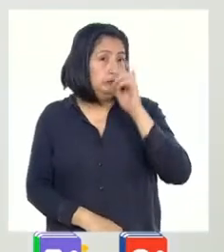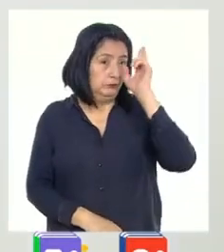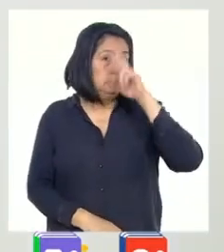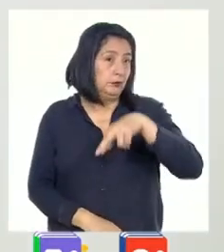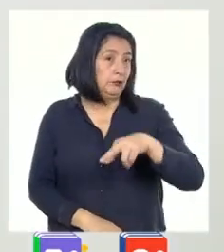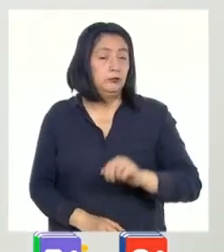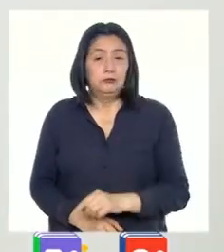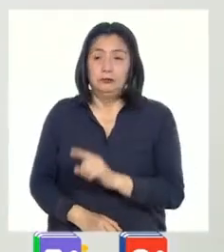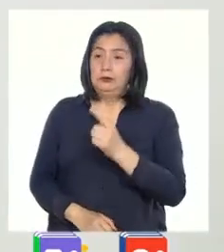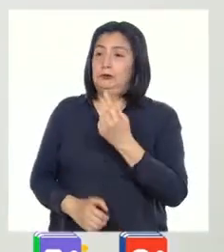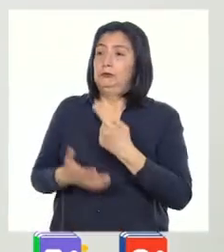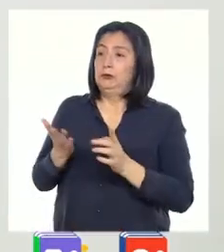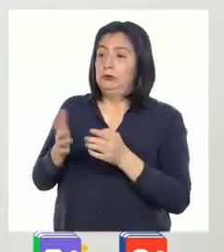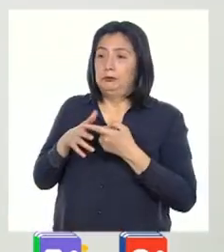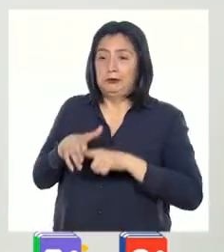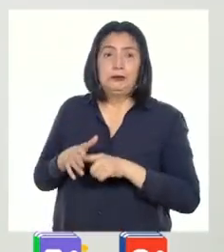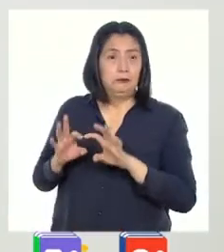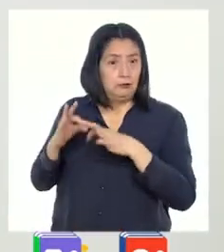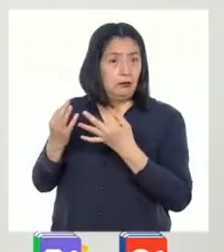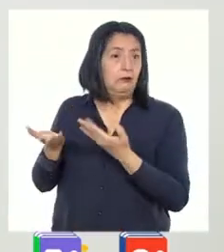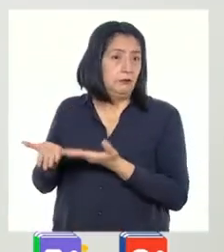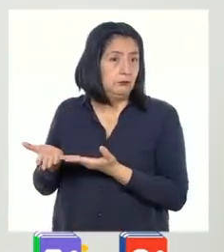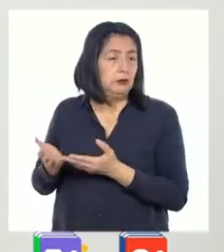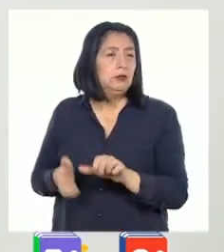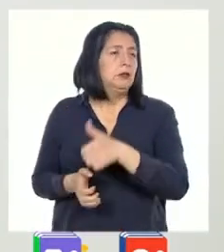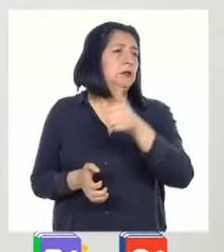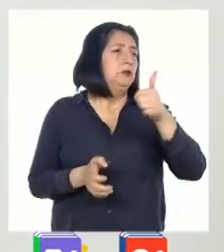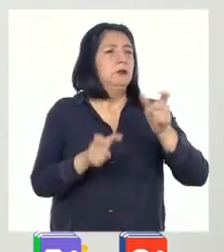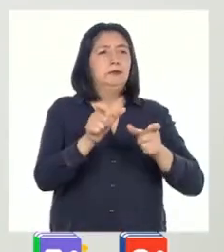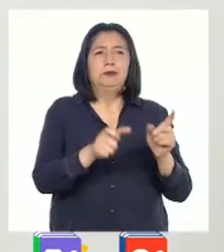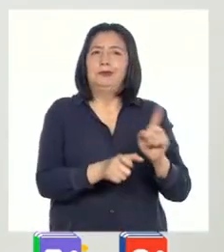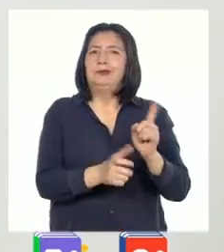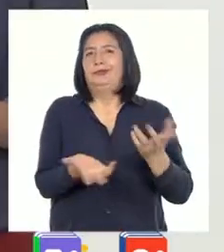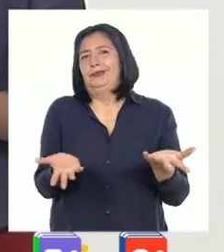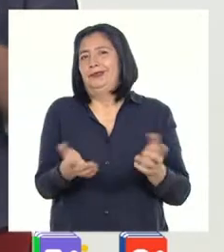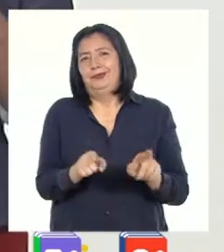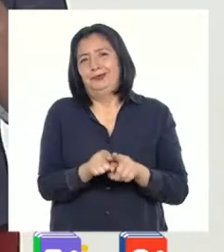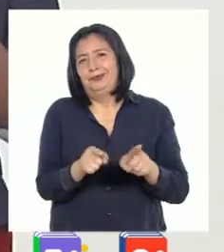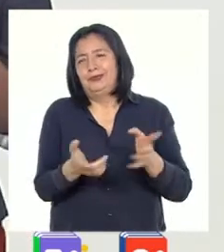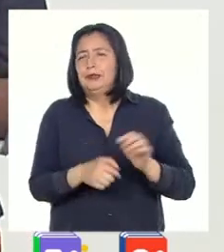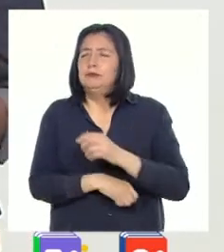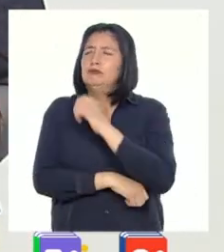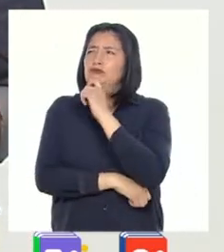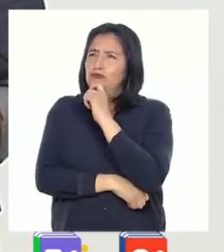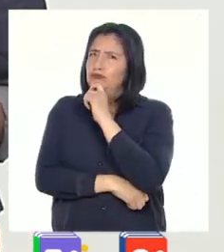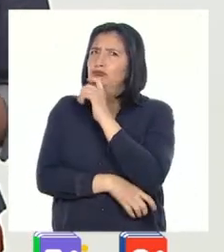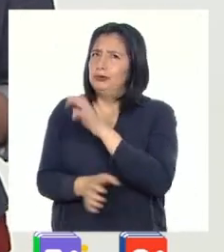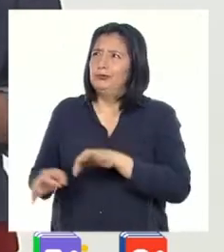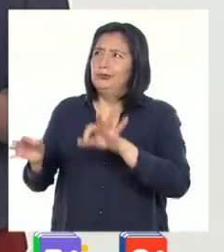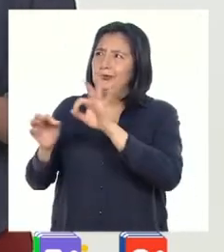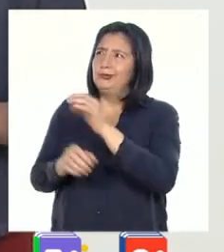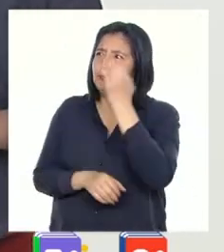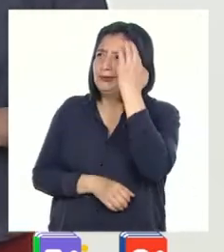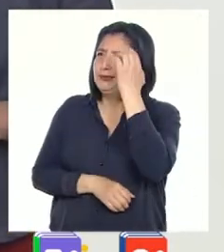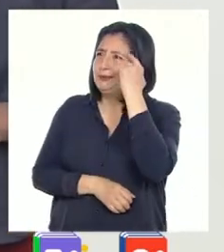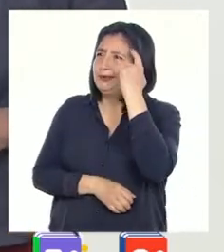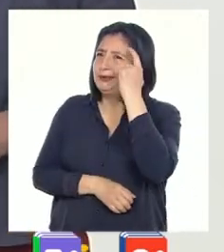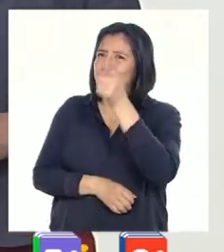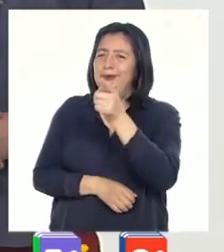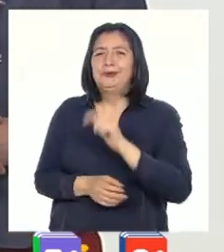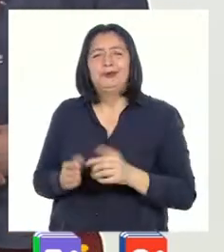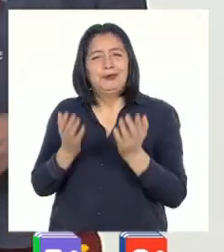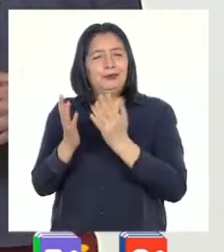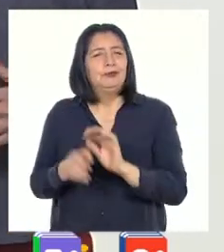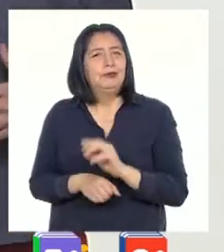Si primero no comenzamos por casa, lo demás no tendrá el mismo valor. Qué importante la reflexión de sus estudiantes,